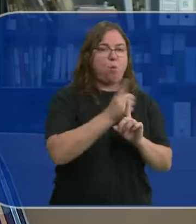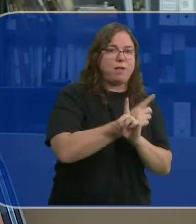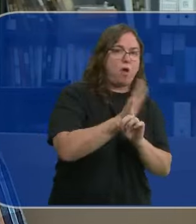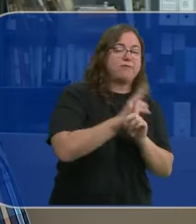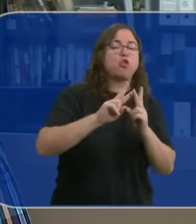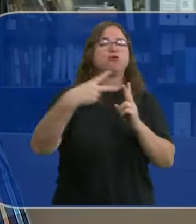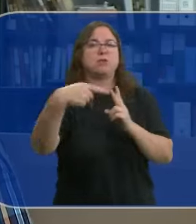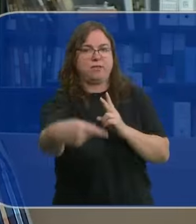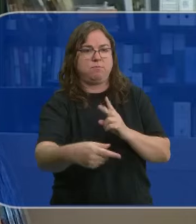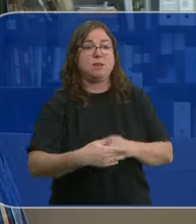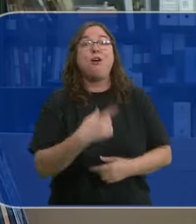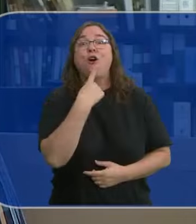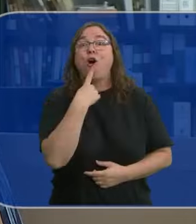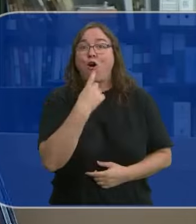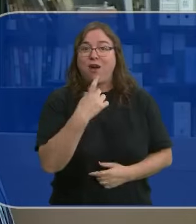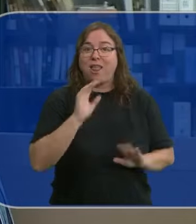el municipio.